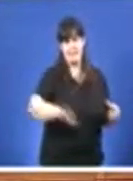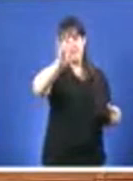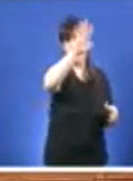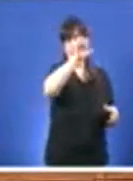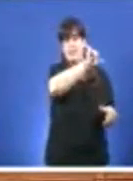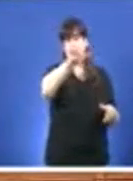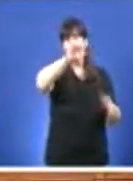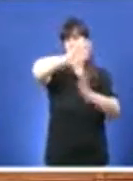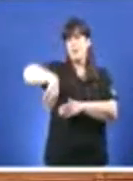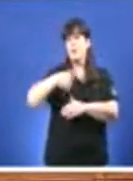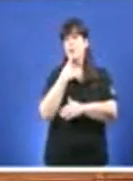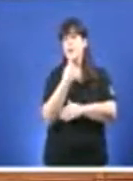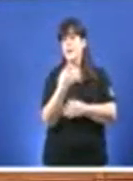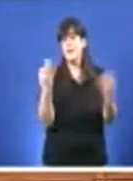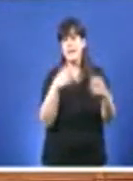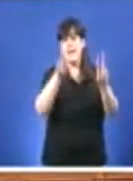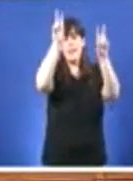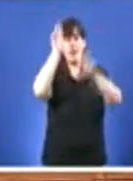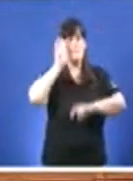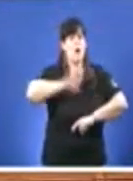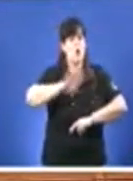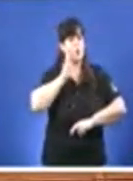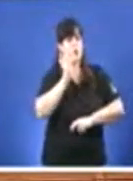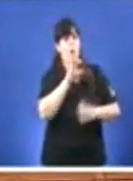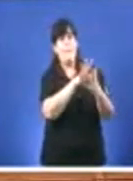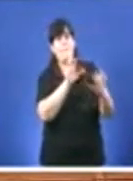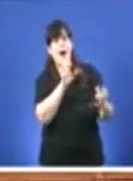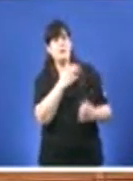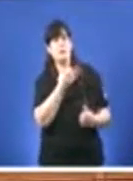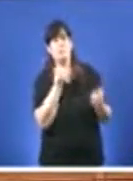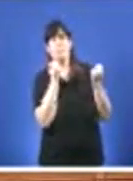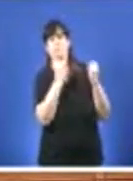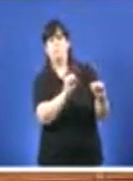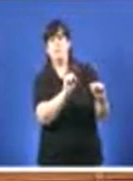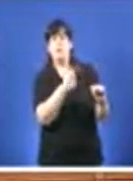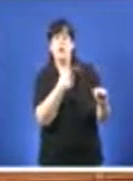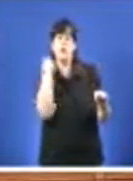disposto a falar de corrupción nin a pactar nada. Creo que se equivoca.